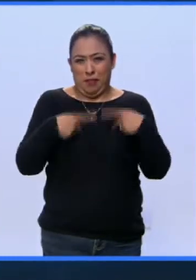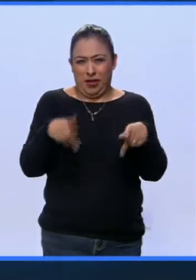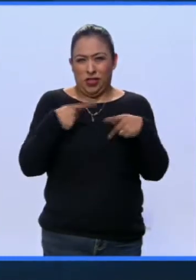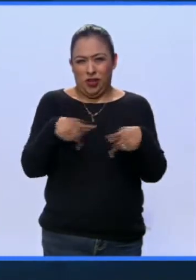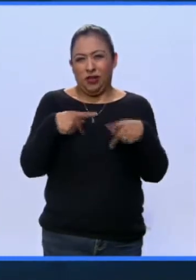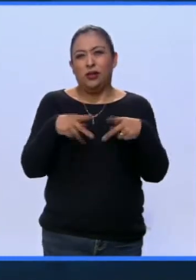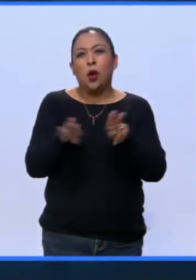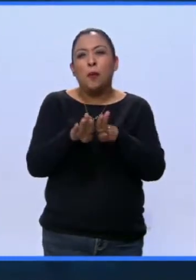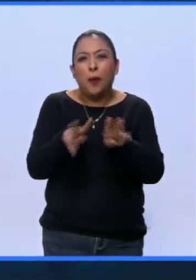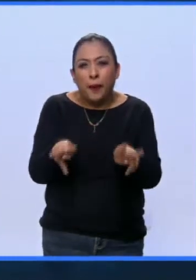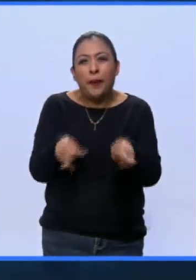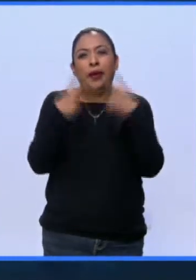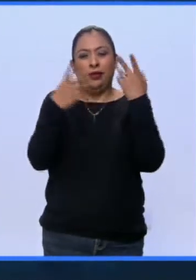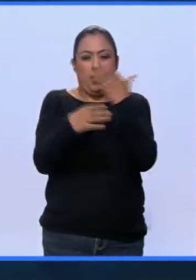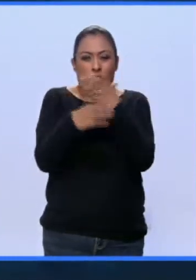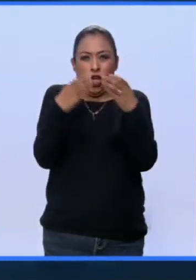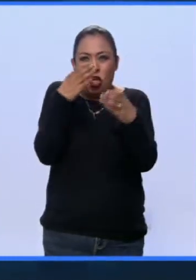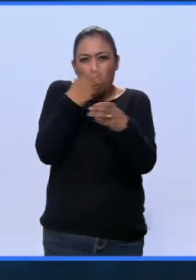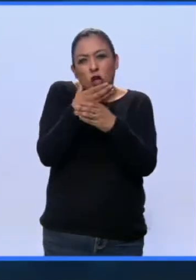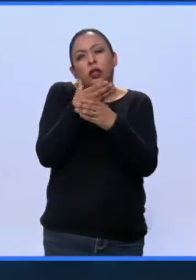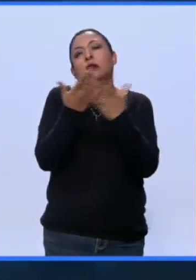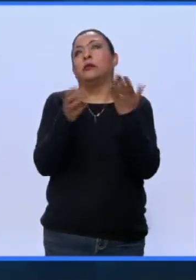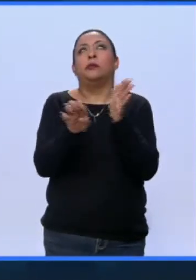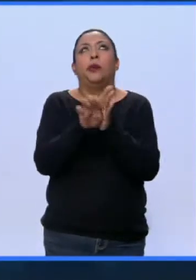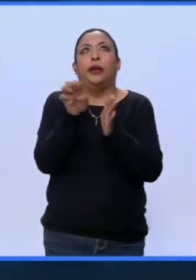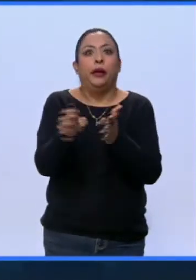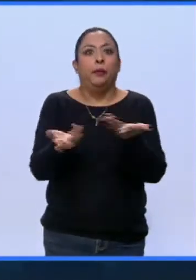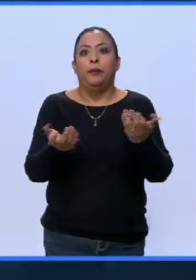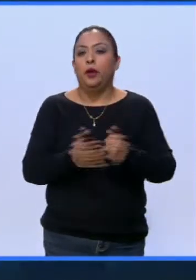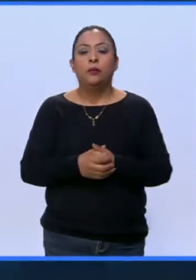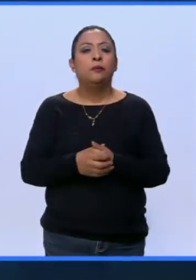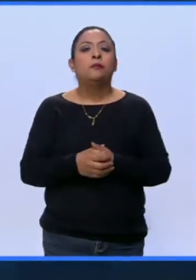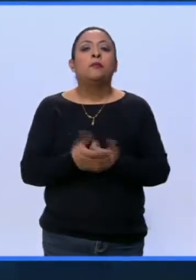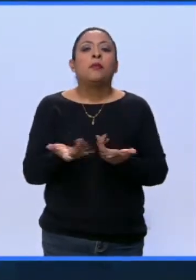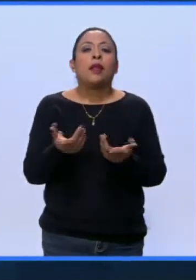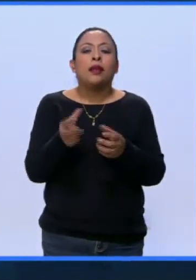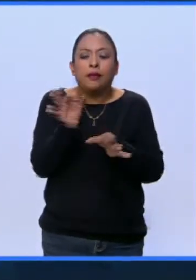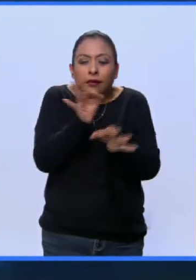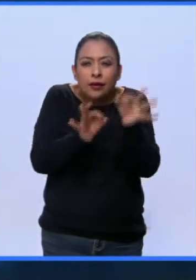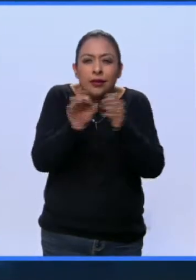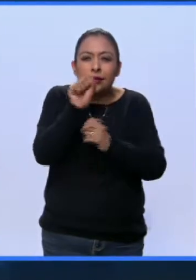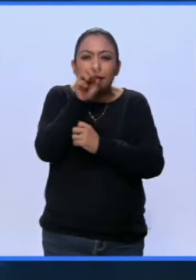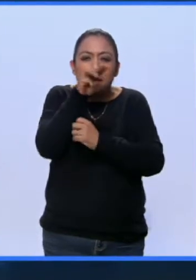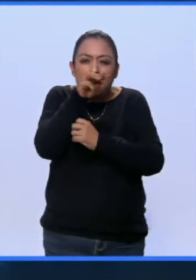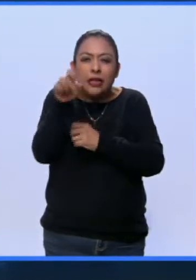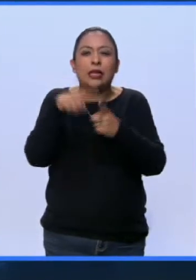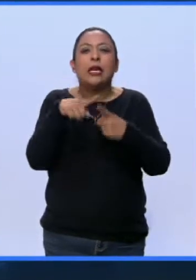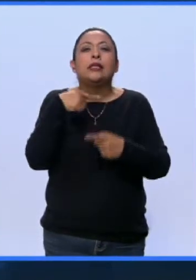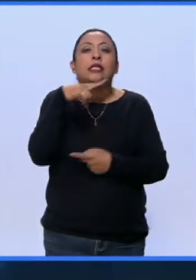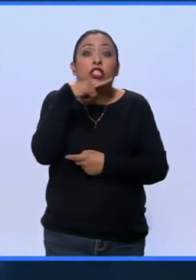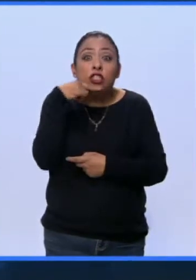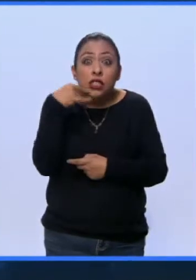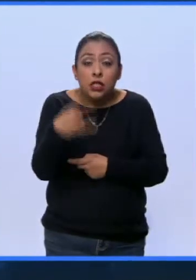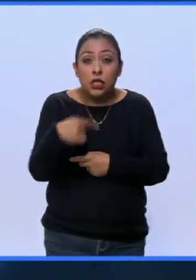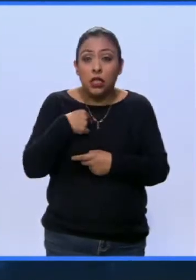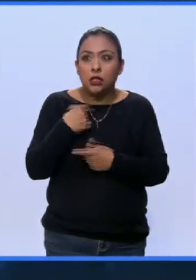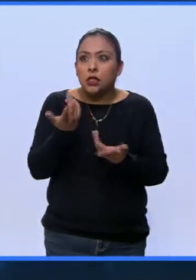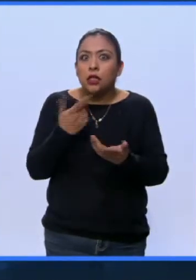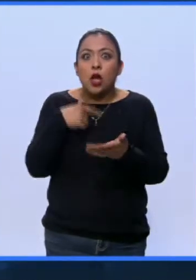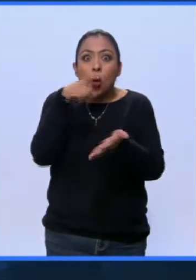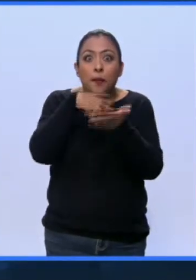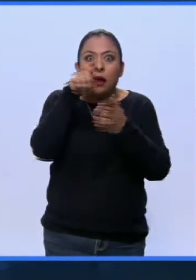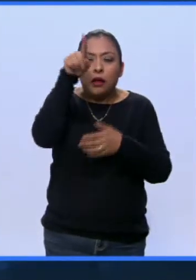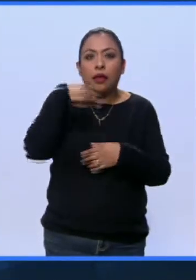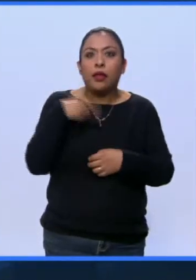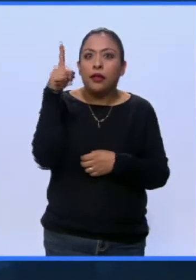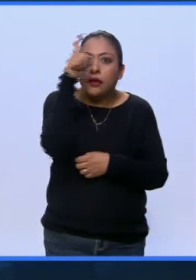productos más en específico, como por ejemplo, algunas semillas, algunos chiles que son difíciles de conseguir allá,